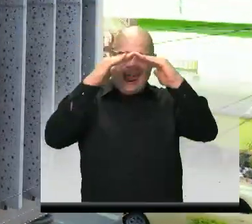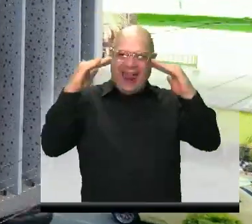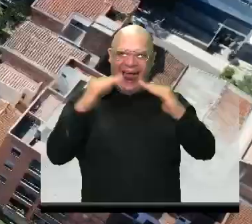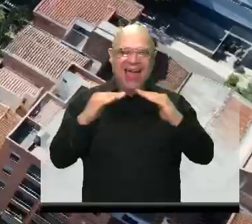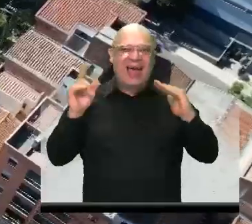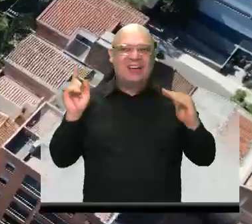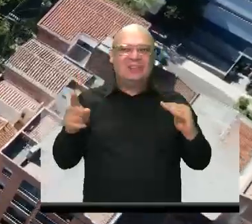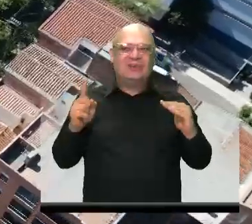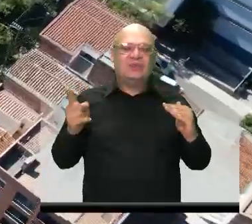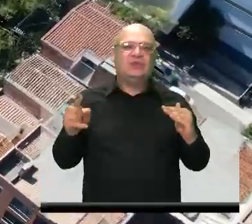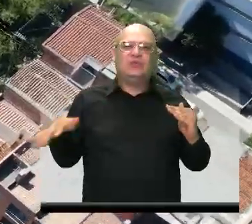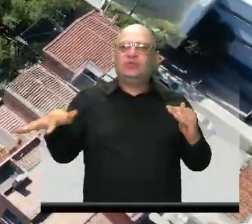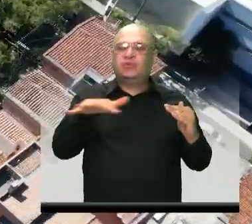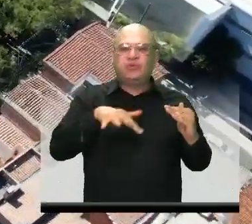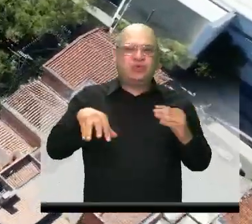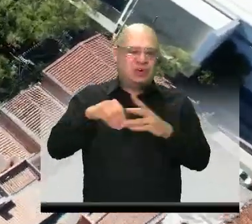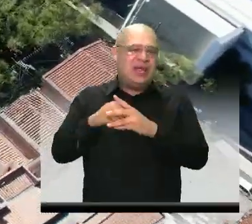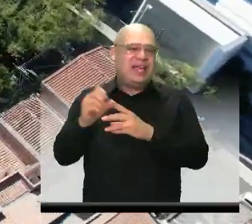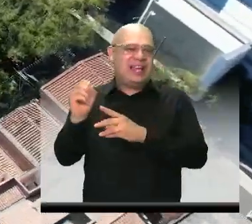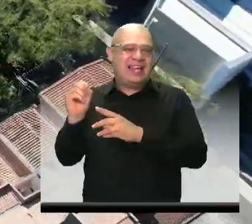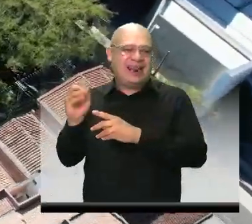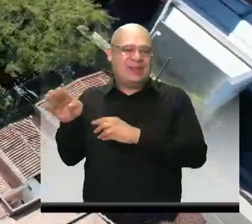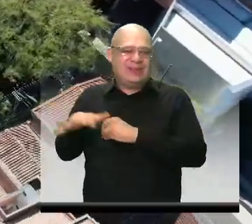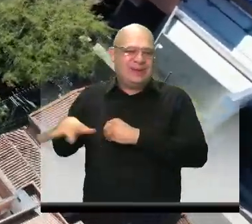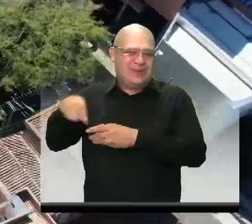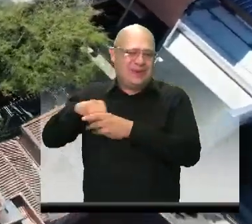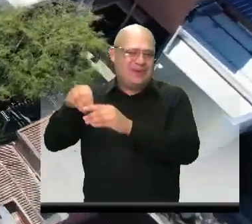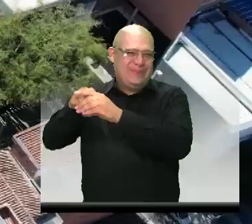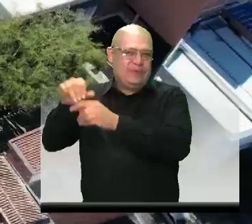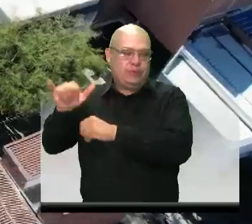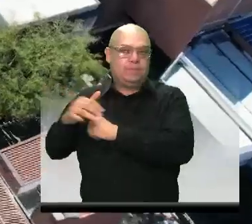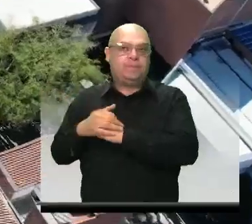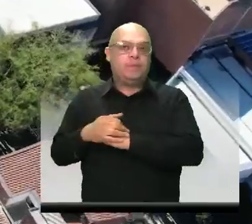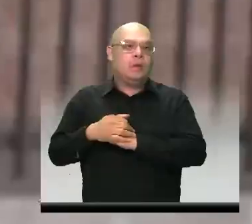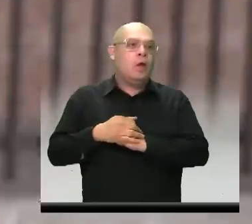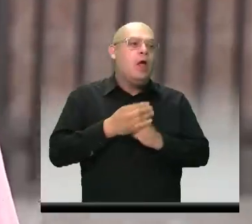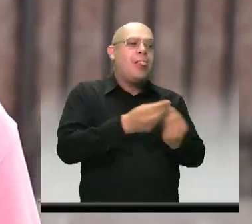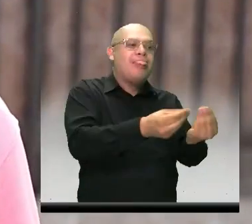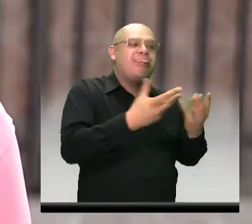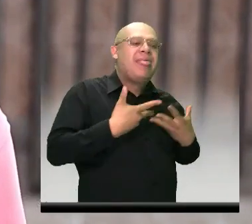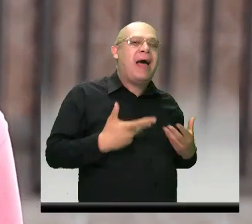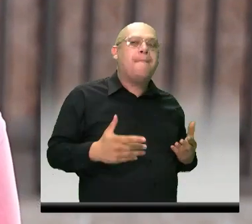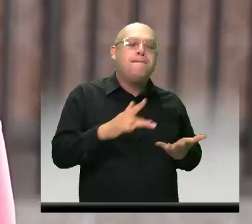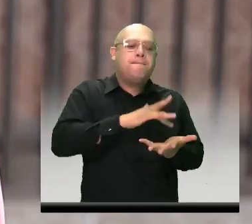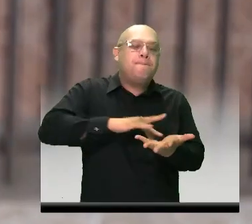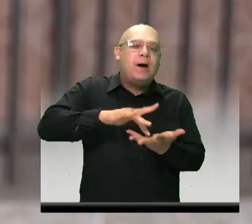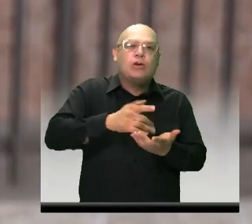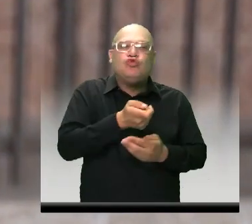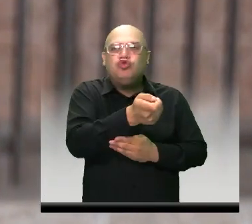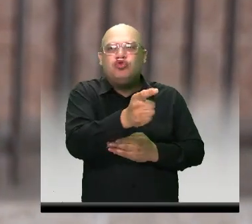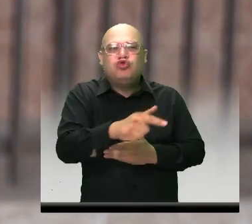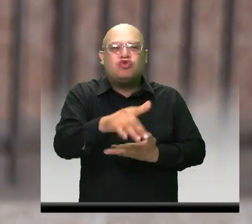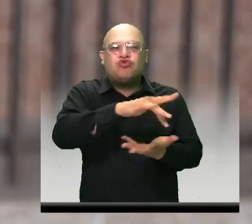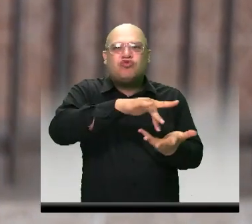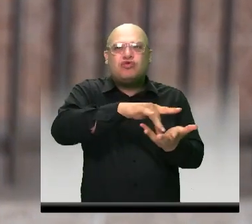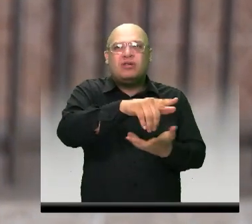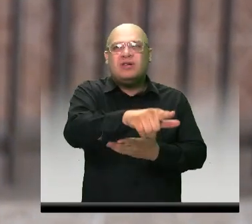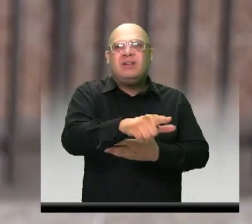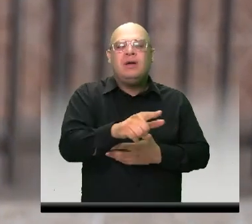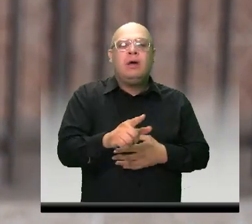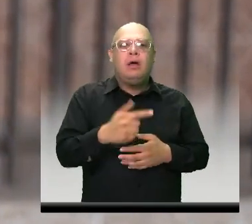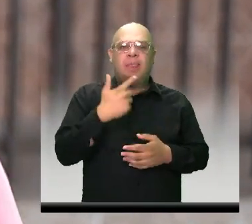Crédito Territorial. Una urbanización nos regaló un parquecito que es el CAE allá. Todo el mundo está equivocado aquí, dice